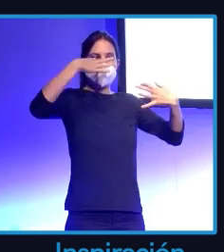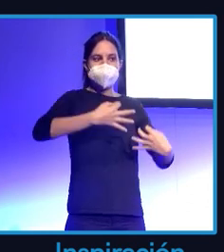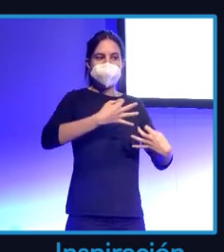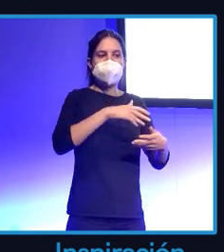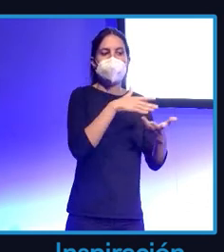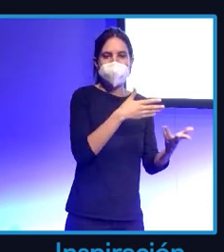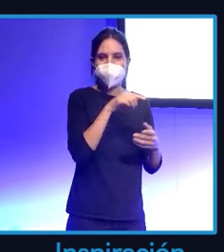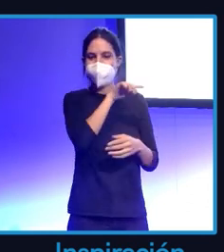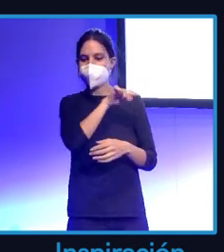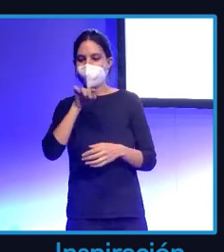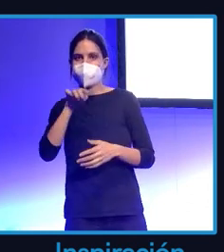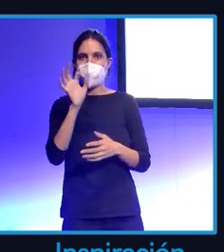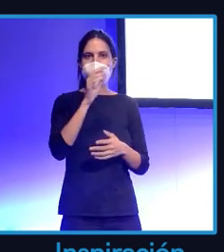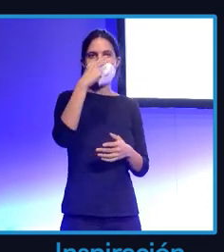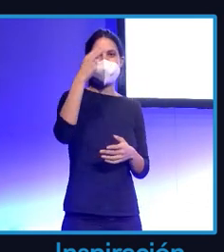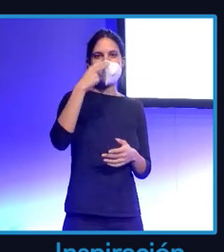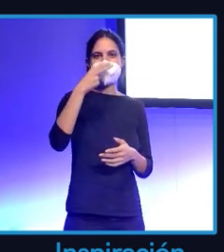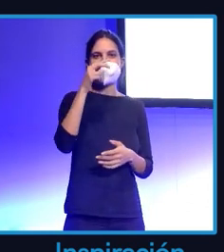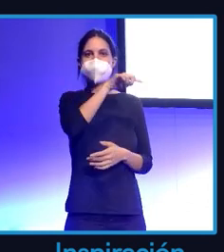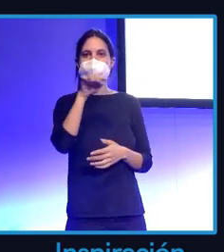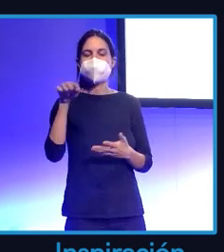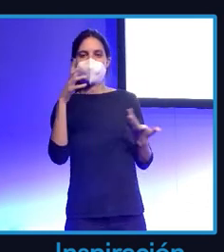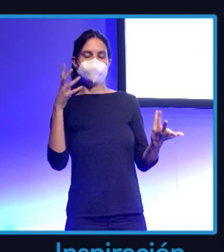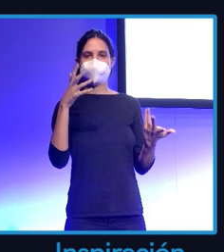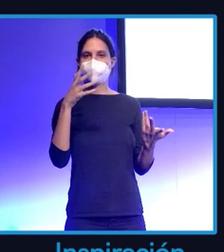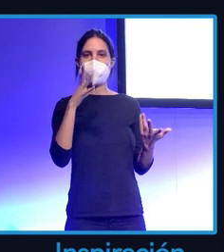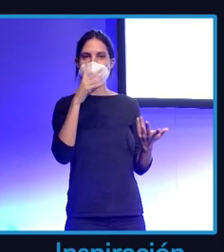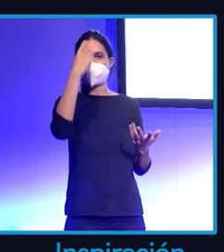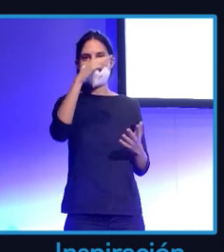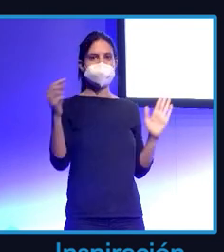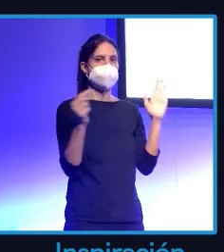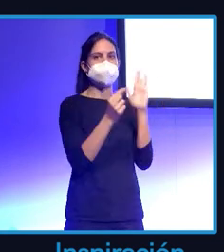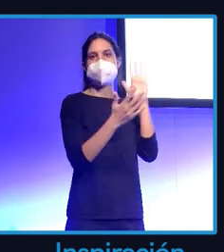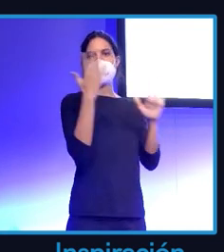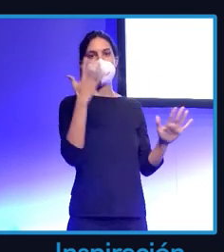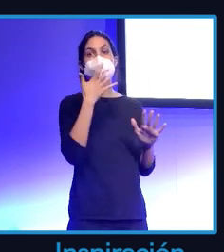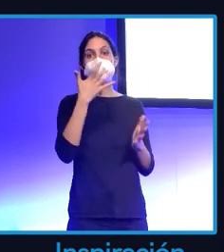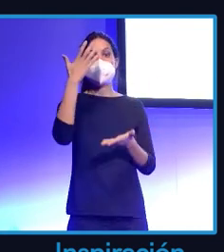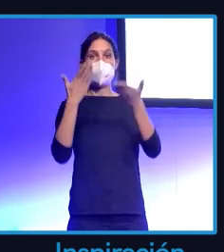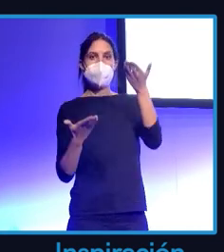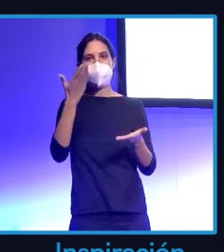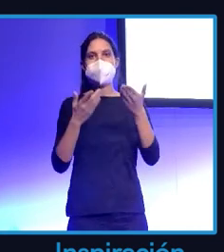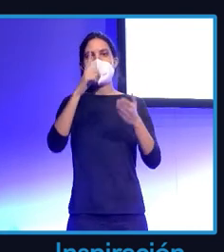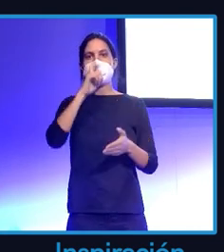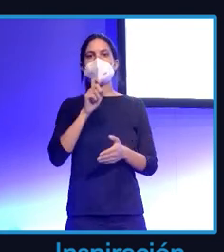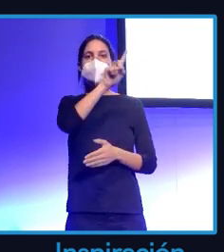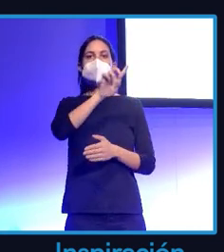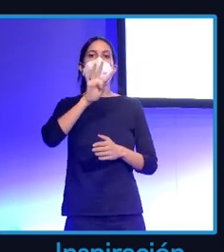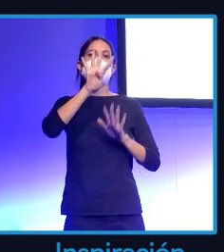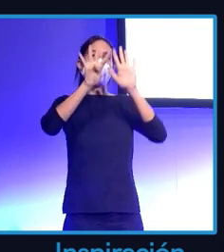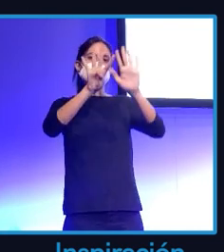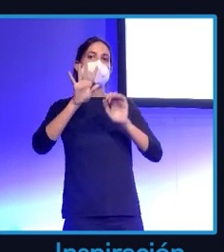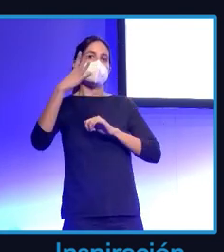interesa y lo que no le interesa de una manera mucho más rápida que en los años 50, 60, 70. Y